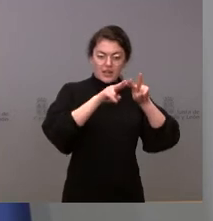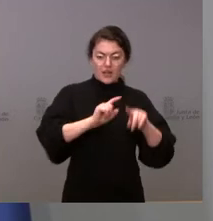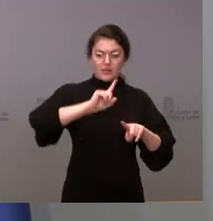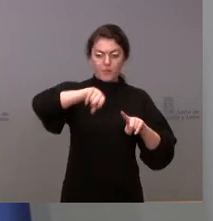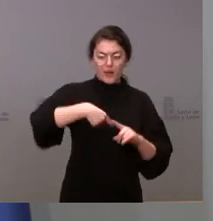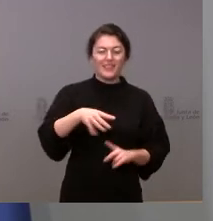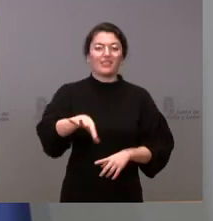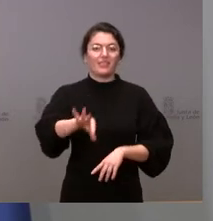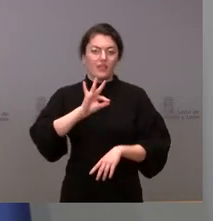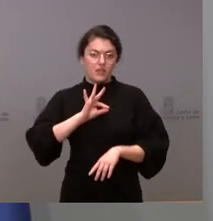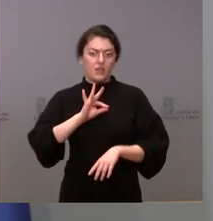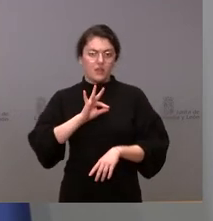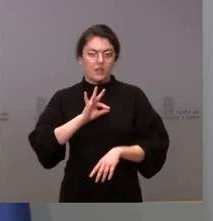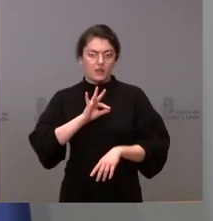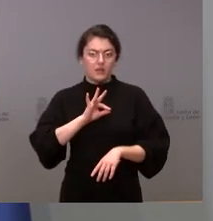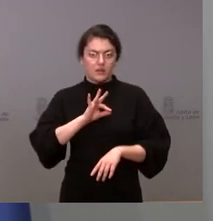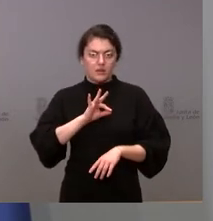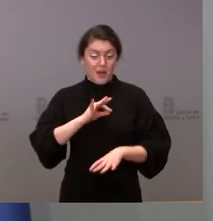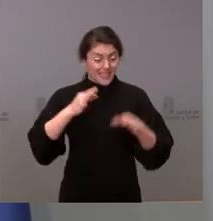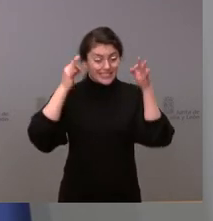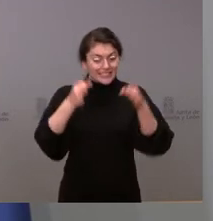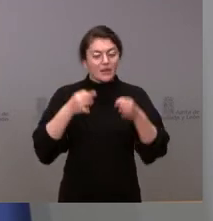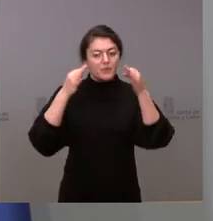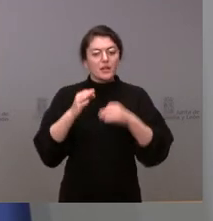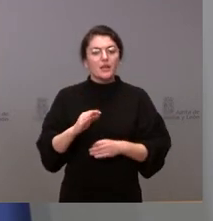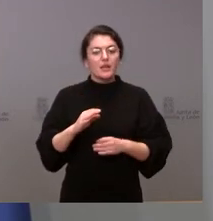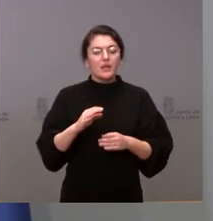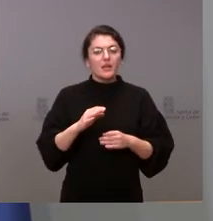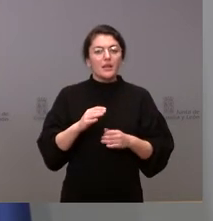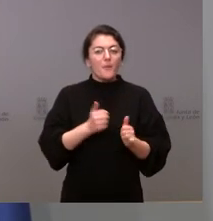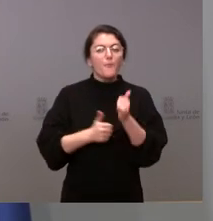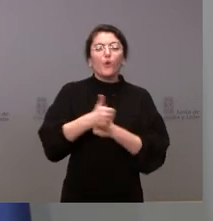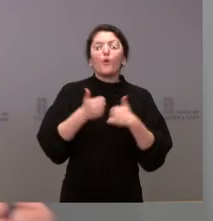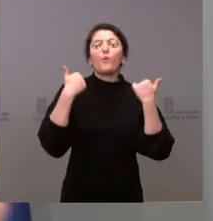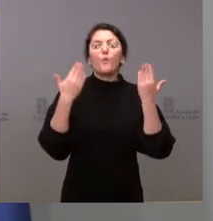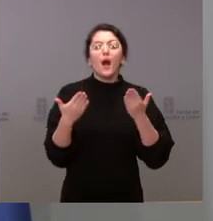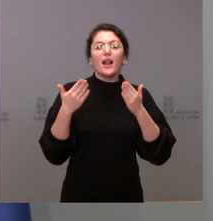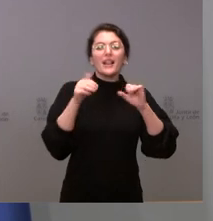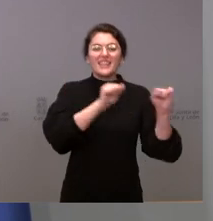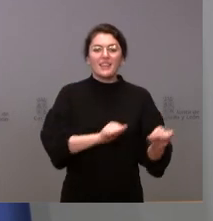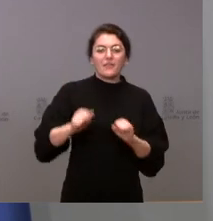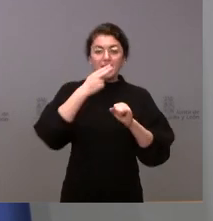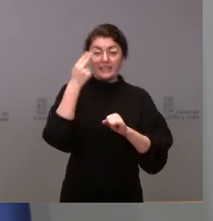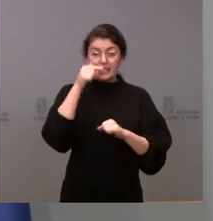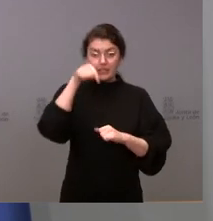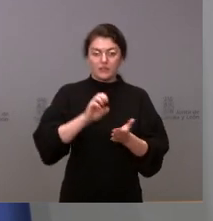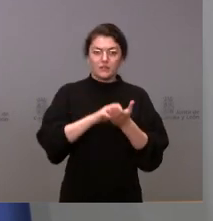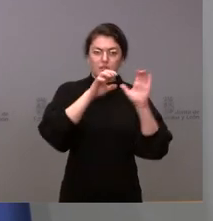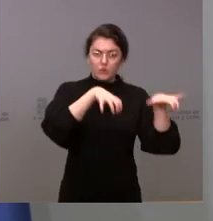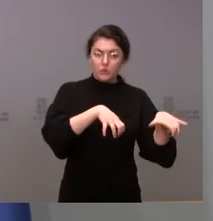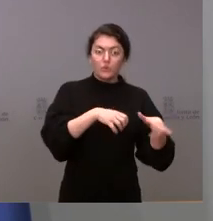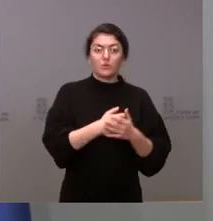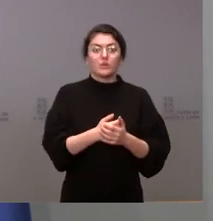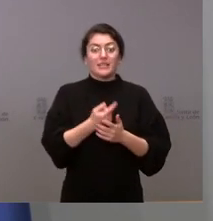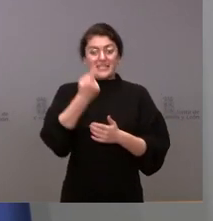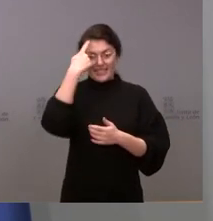siempre en defensa de los intereses de Castilla y León el gobierno sabe que tiene nuestra mano tendida no hemos querido ir a los tribunales porque